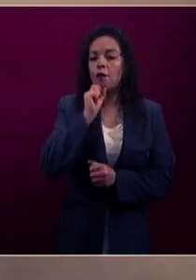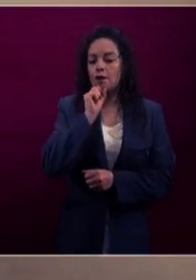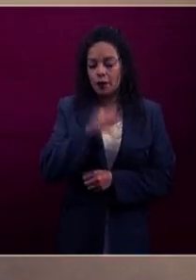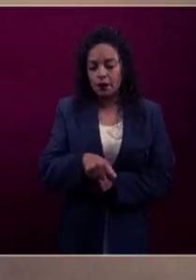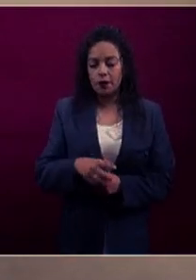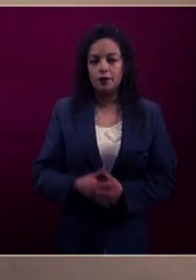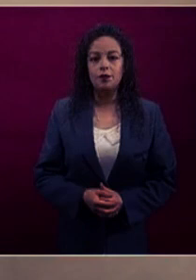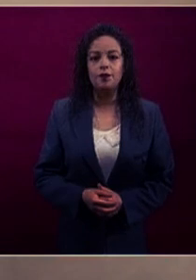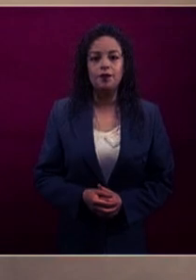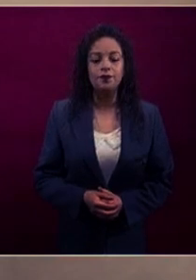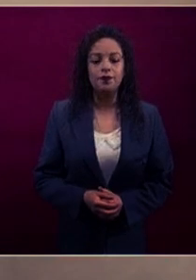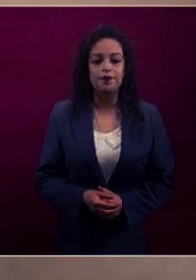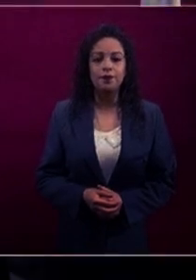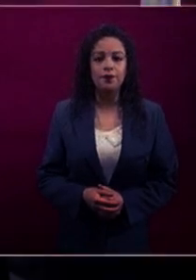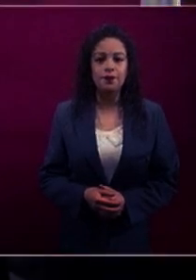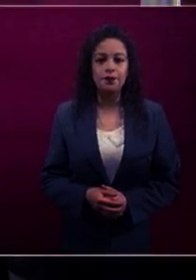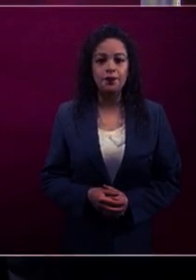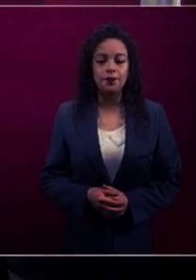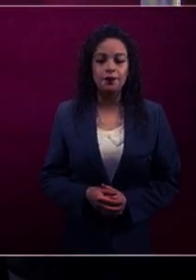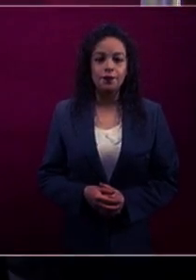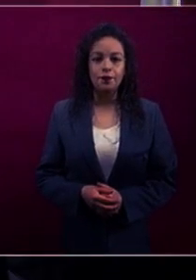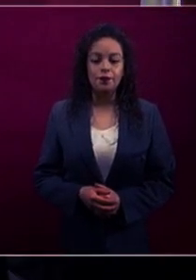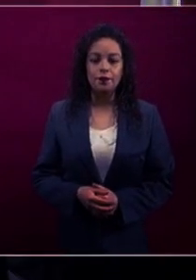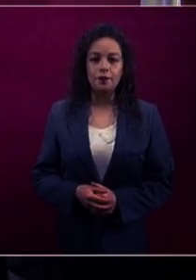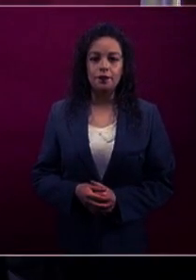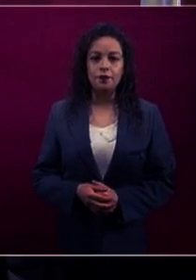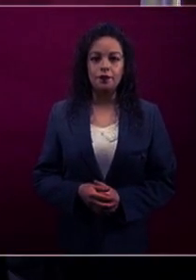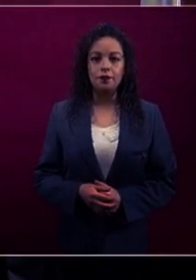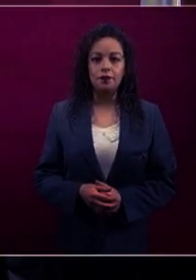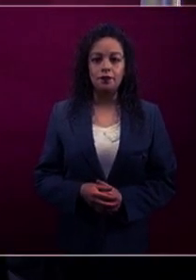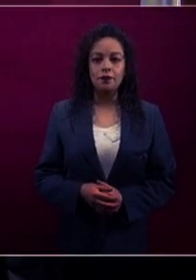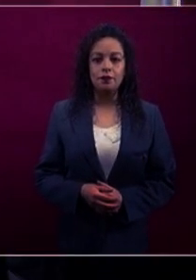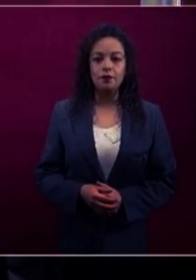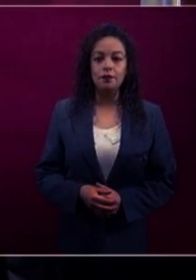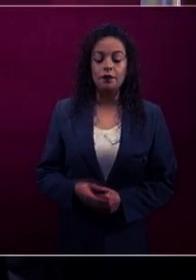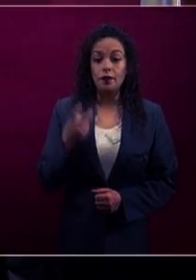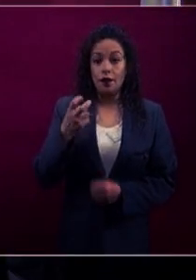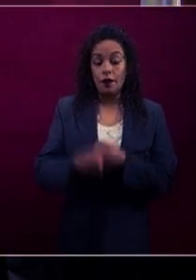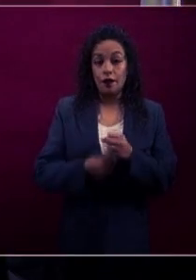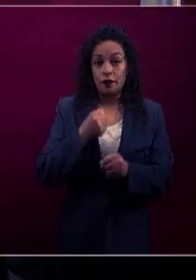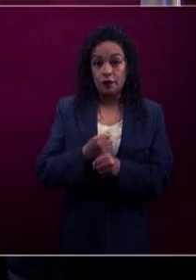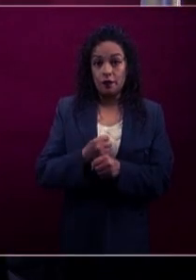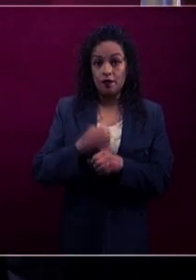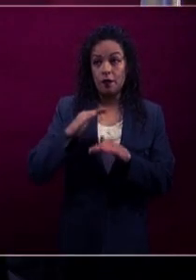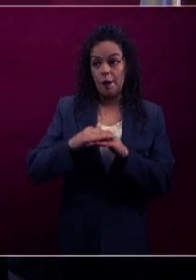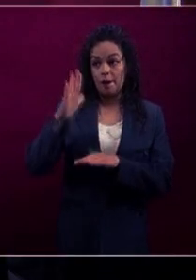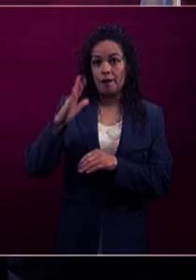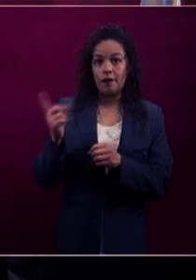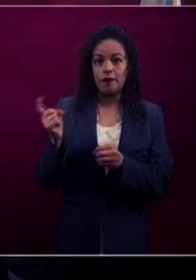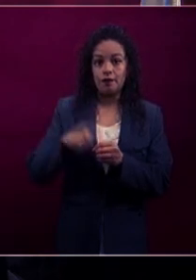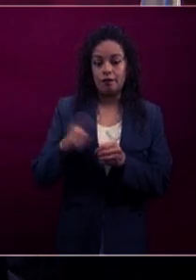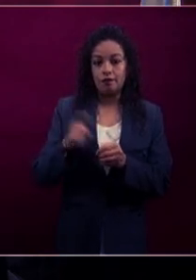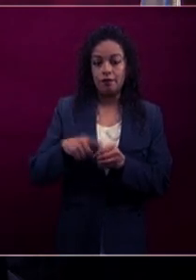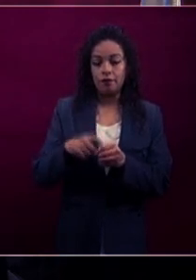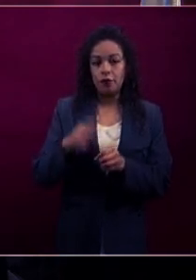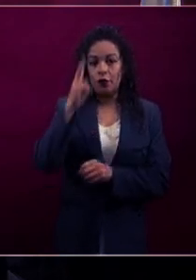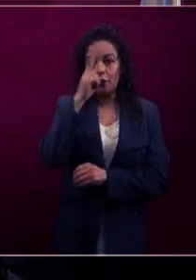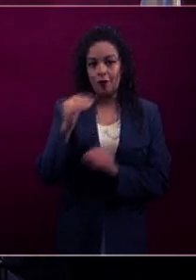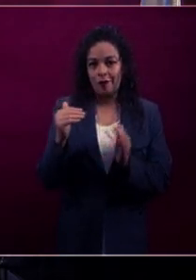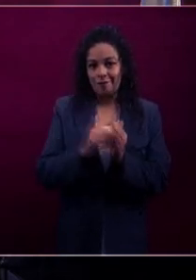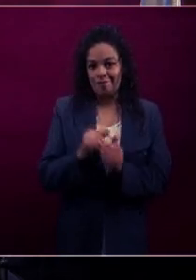tenido en altas, nuevos reclutas del 2020, que está